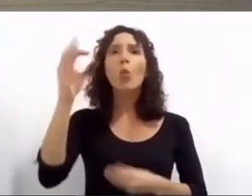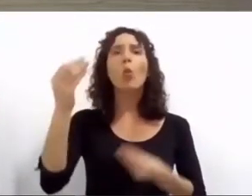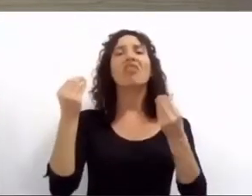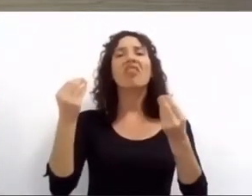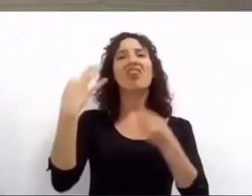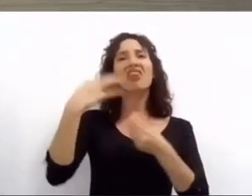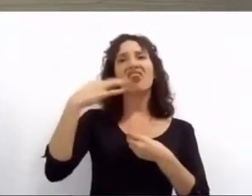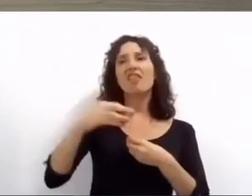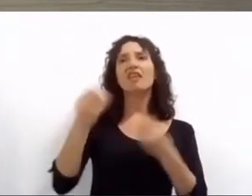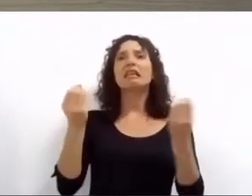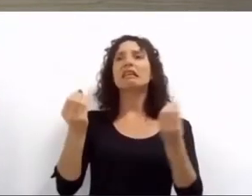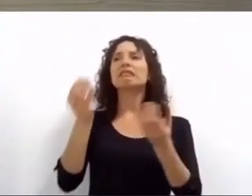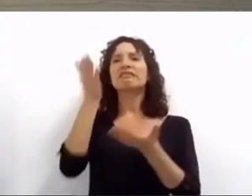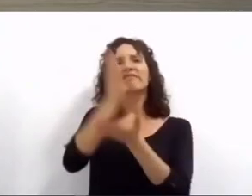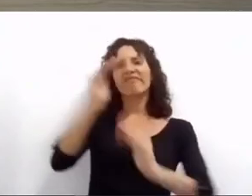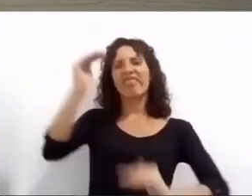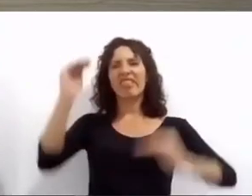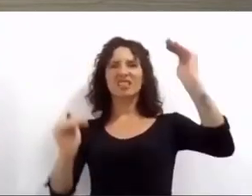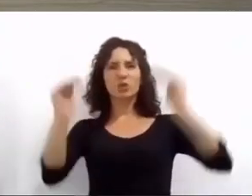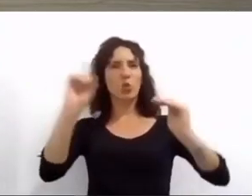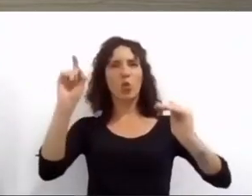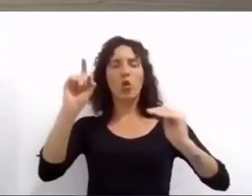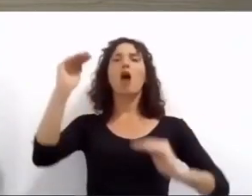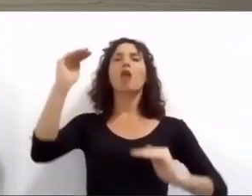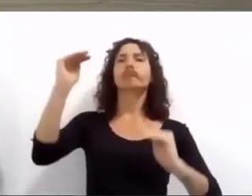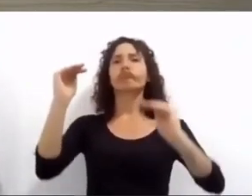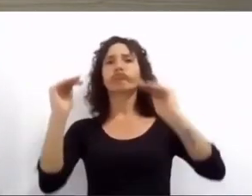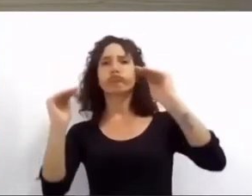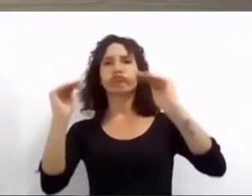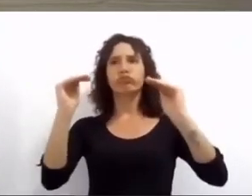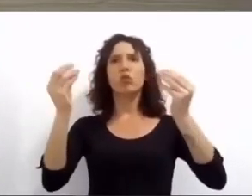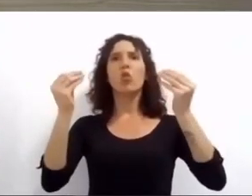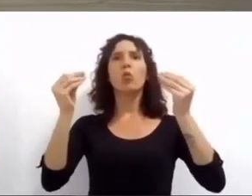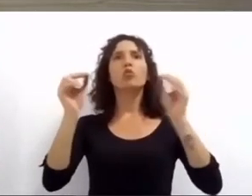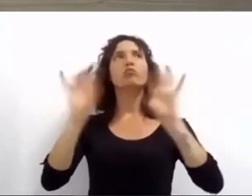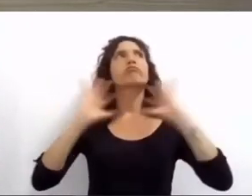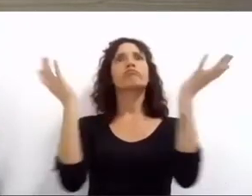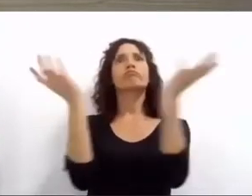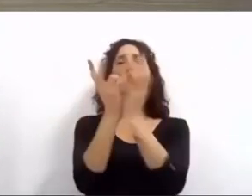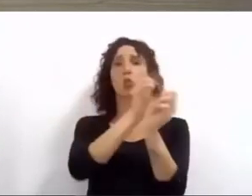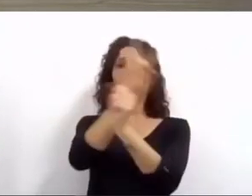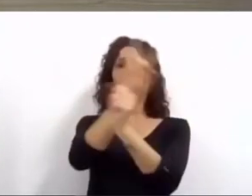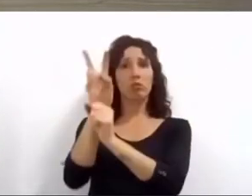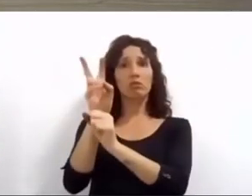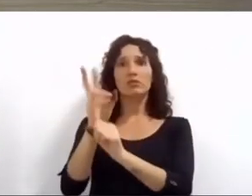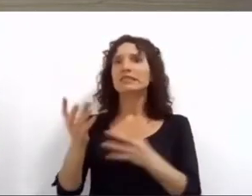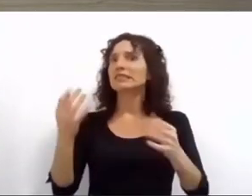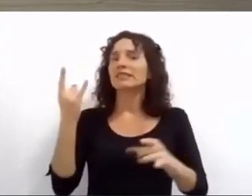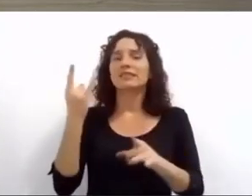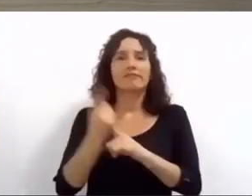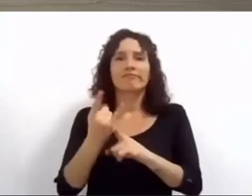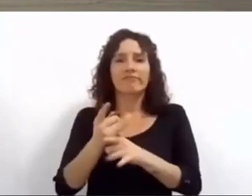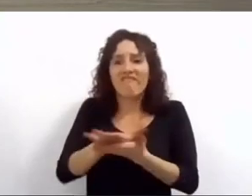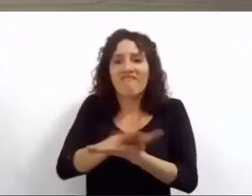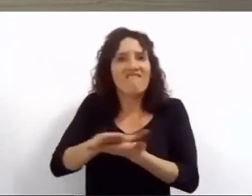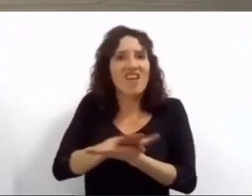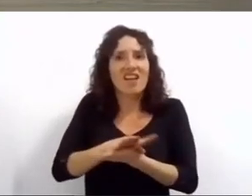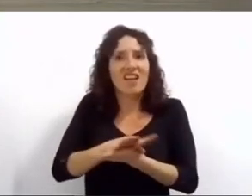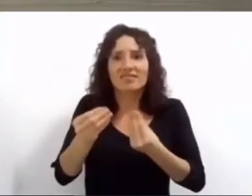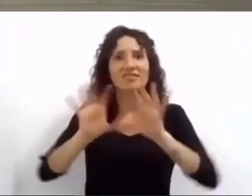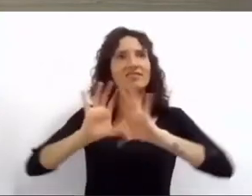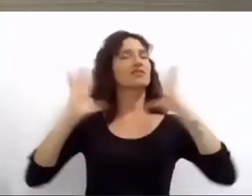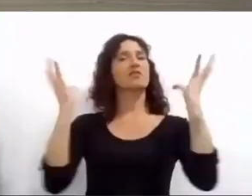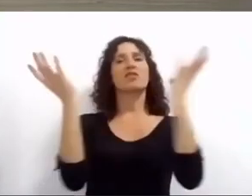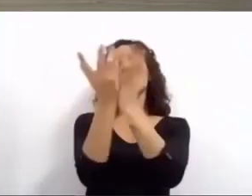desigualdad a partir de una visión de sostenibilidad climática y en verdad no hay otro modo de pensarlo pues estamos en un